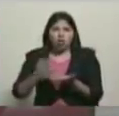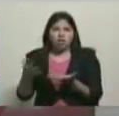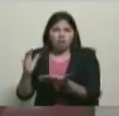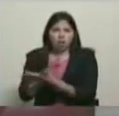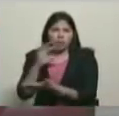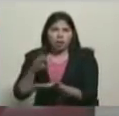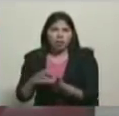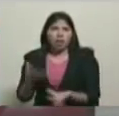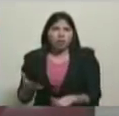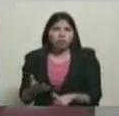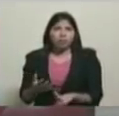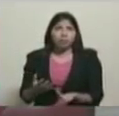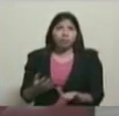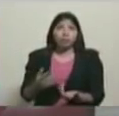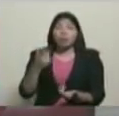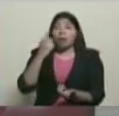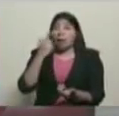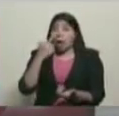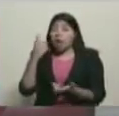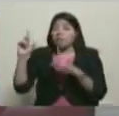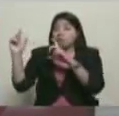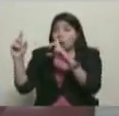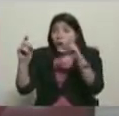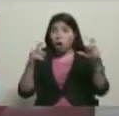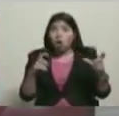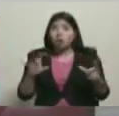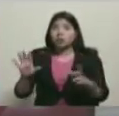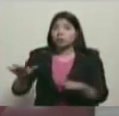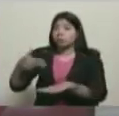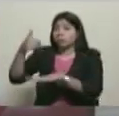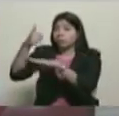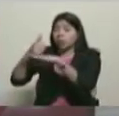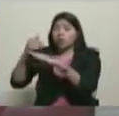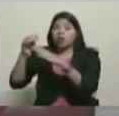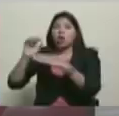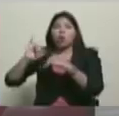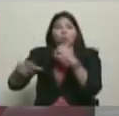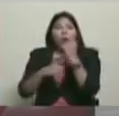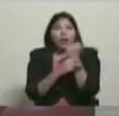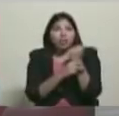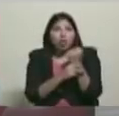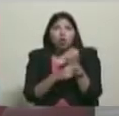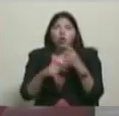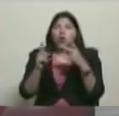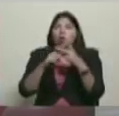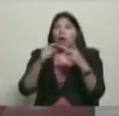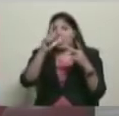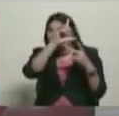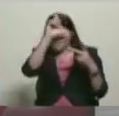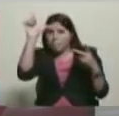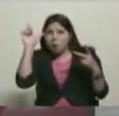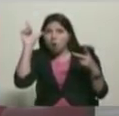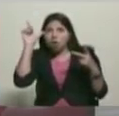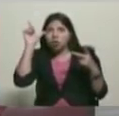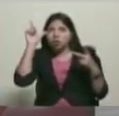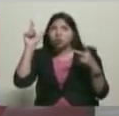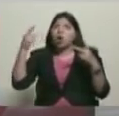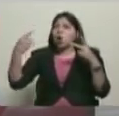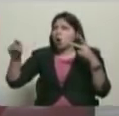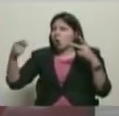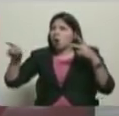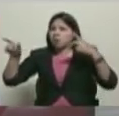Estado. Ahora, vimos rostros allí, desde el dirigente político Juan Guaidó hasta Leopoldo López, además de otros